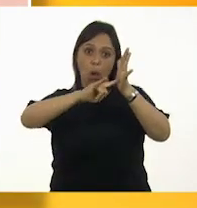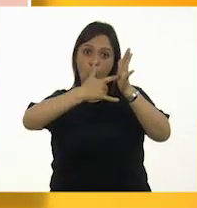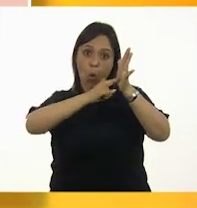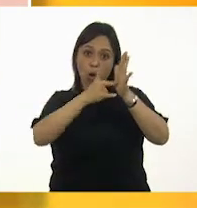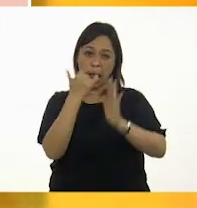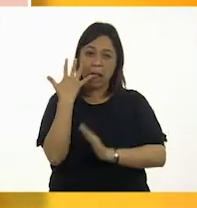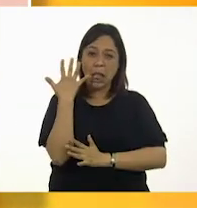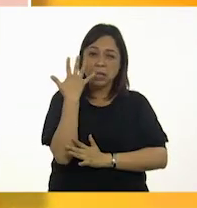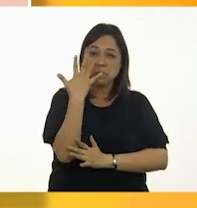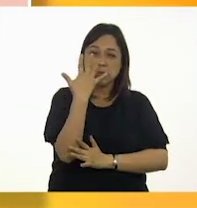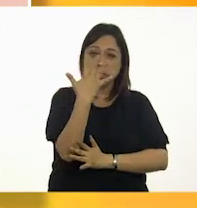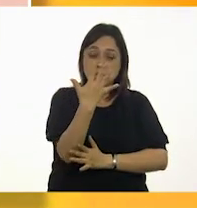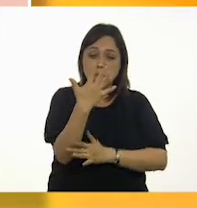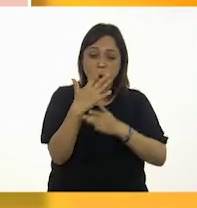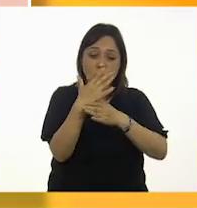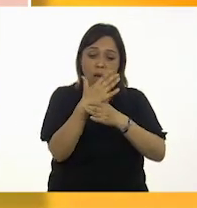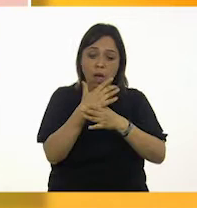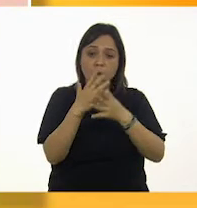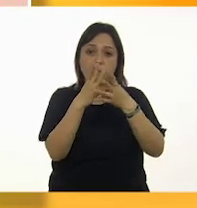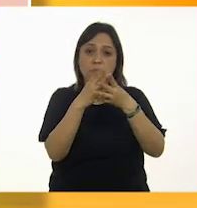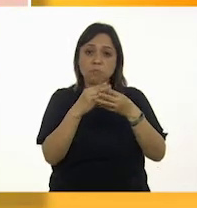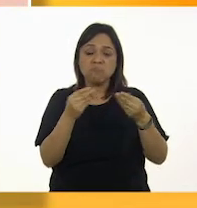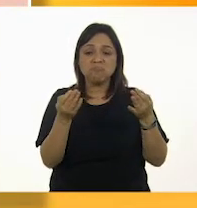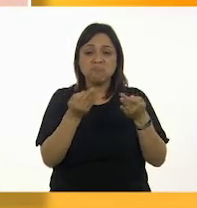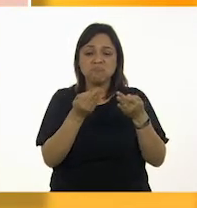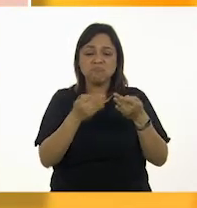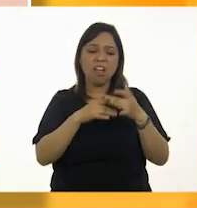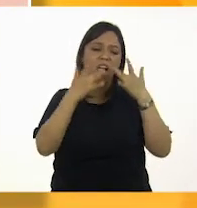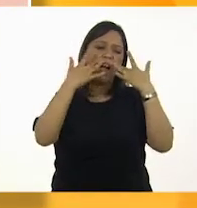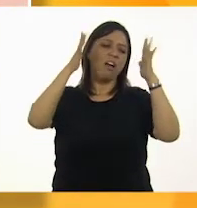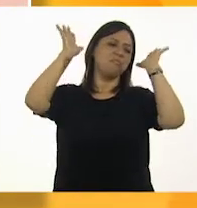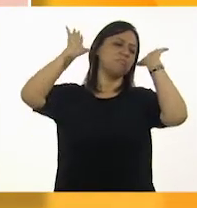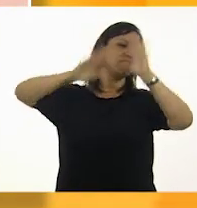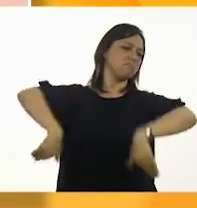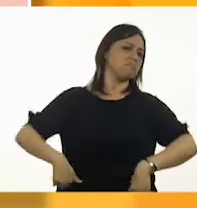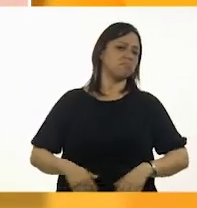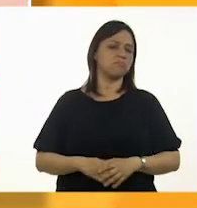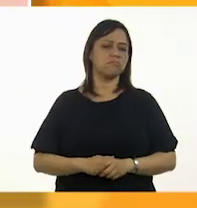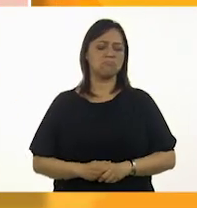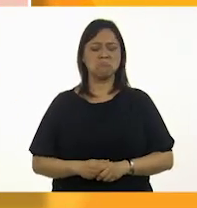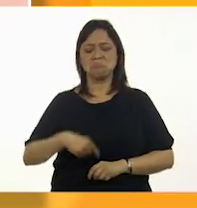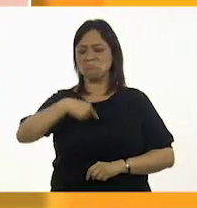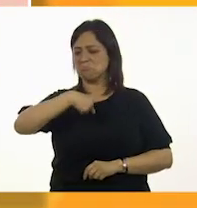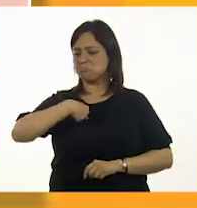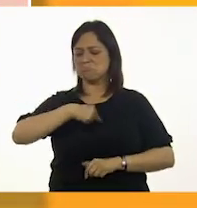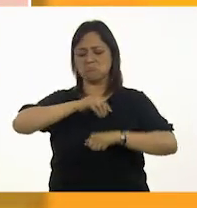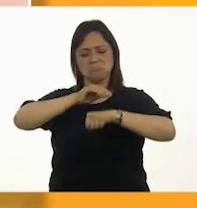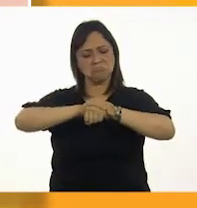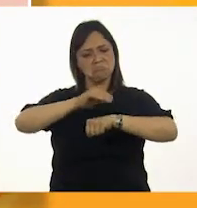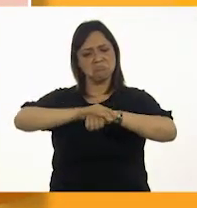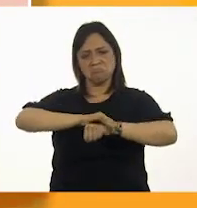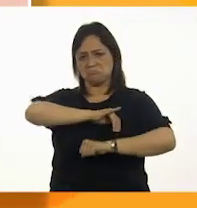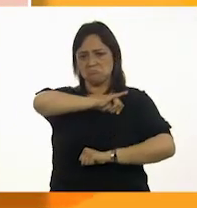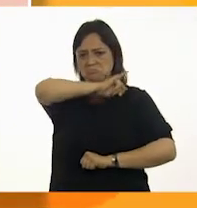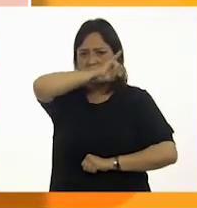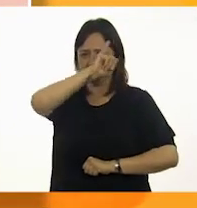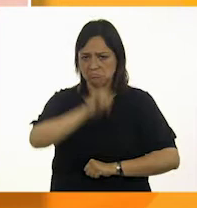el café ya está frío, Hugo se da por vencido. Nunca voy a tener amigos.